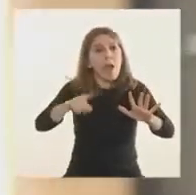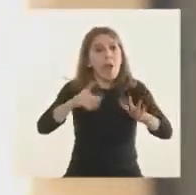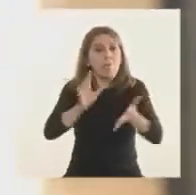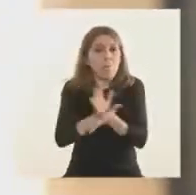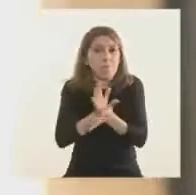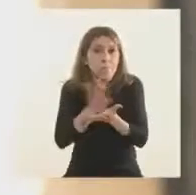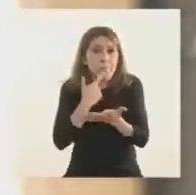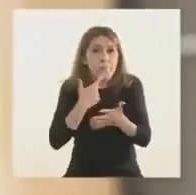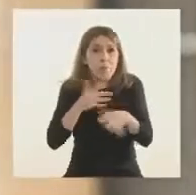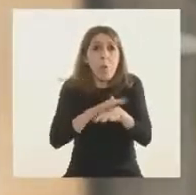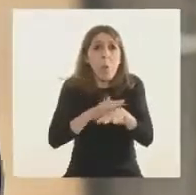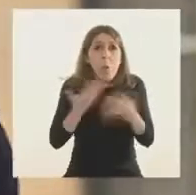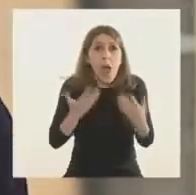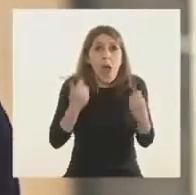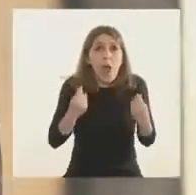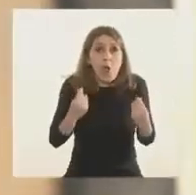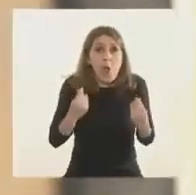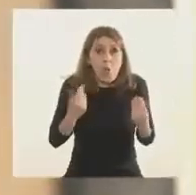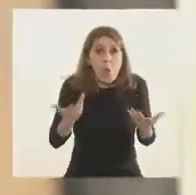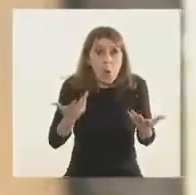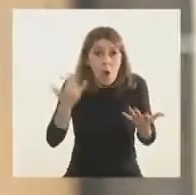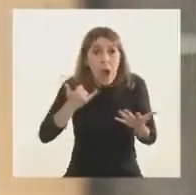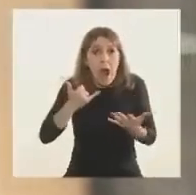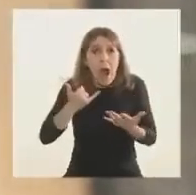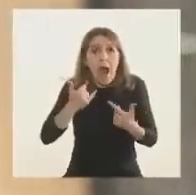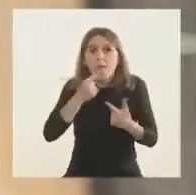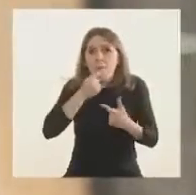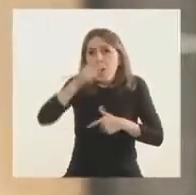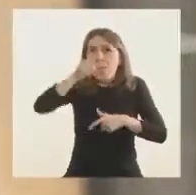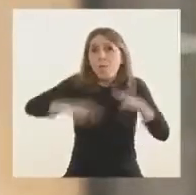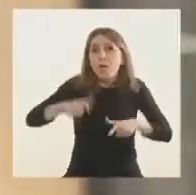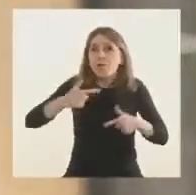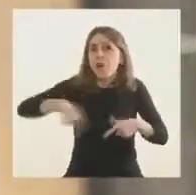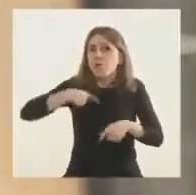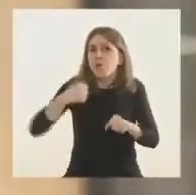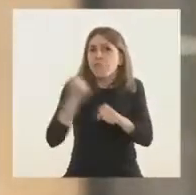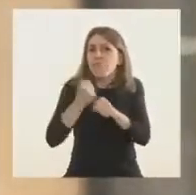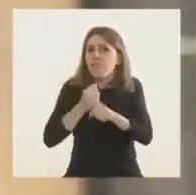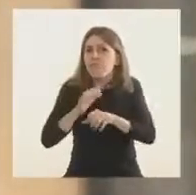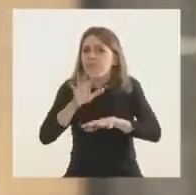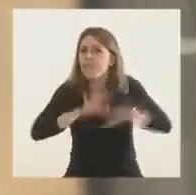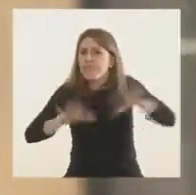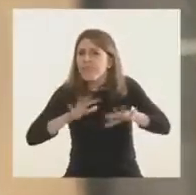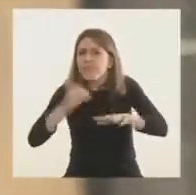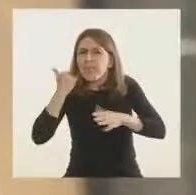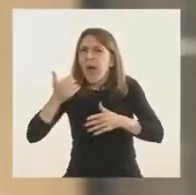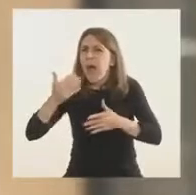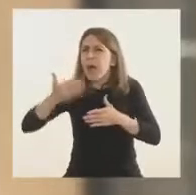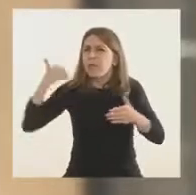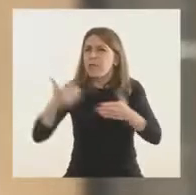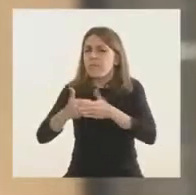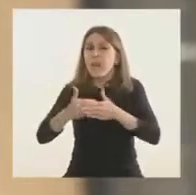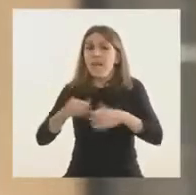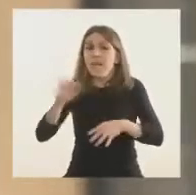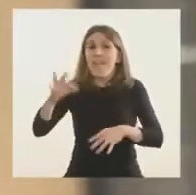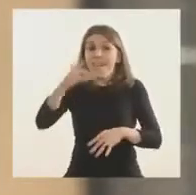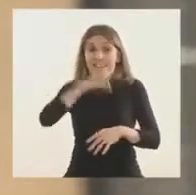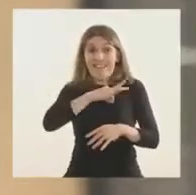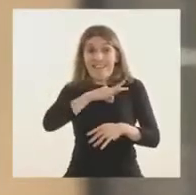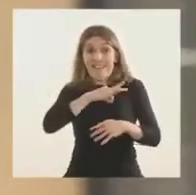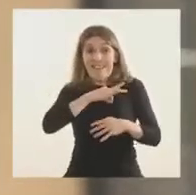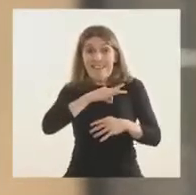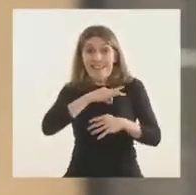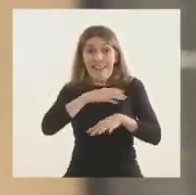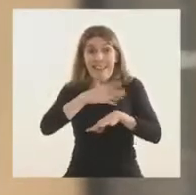Lo que hicimos fue garantizarnos que a ningún argentino al que el virus afectara pudiera, bueno, quedar